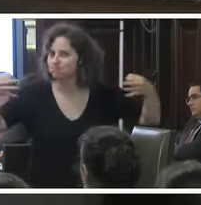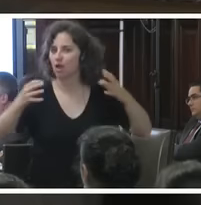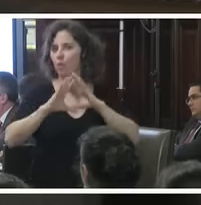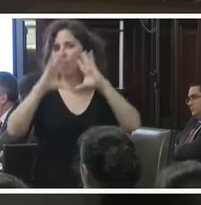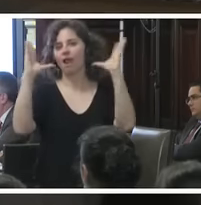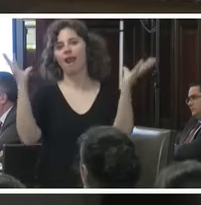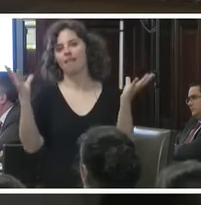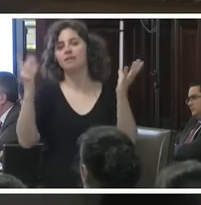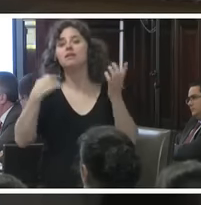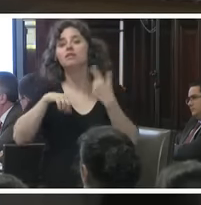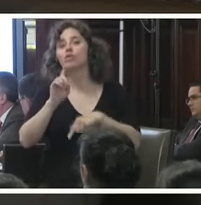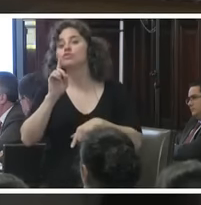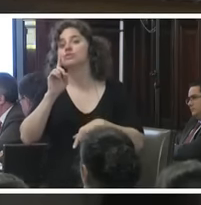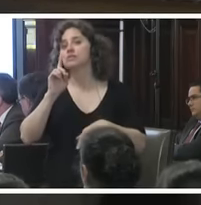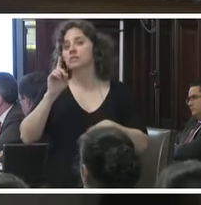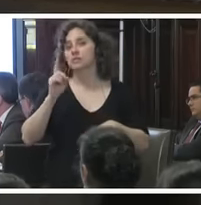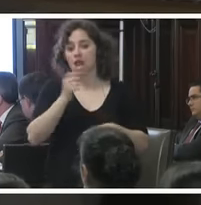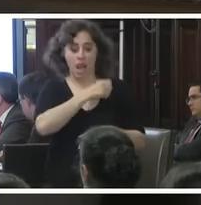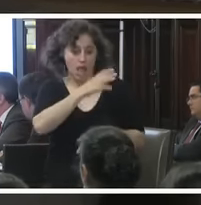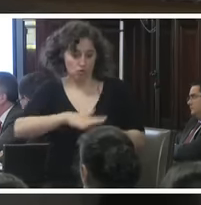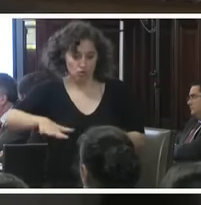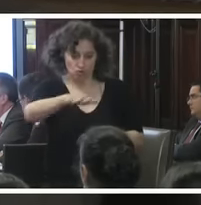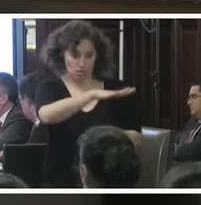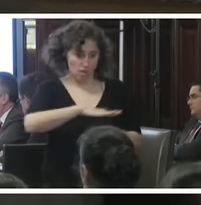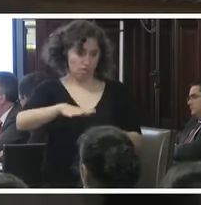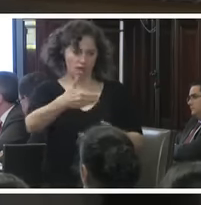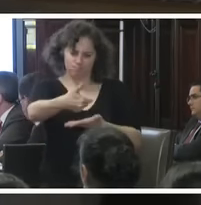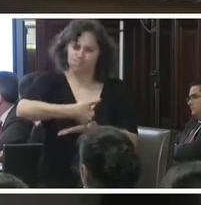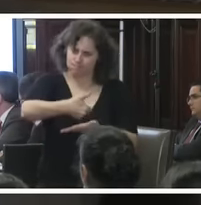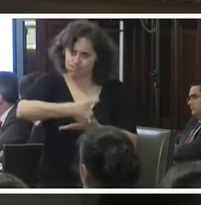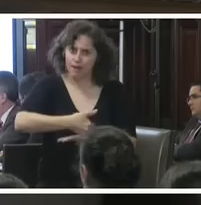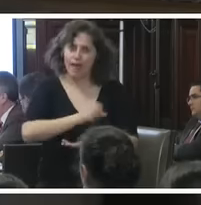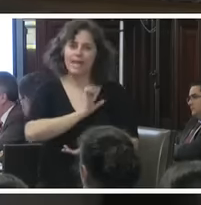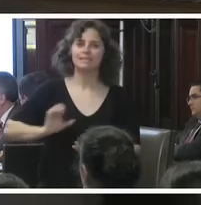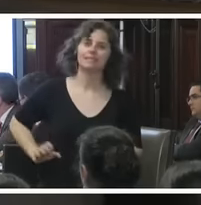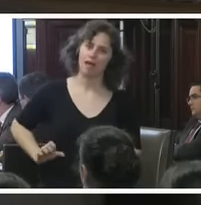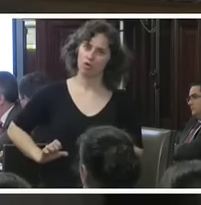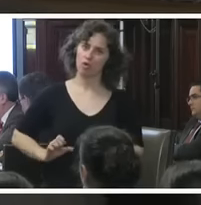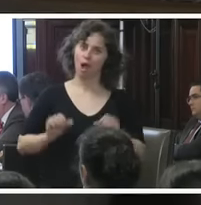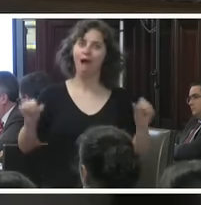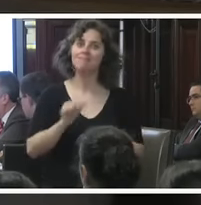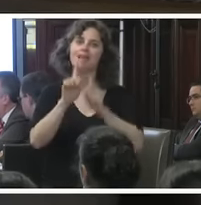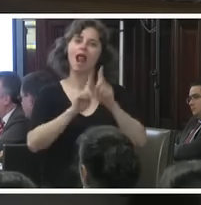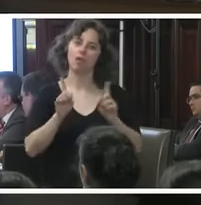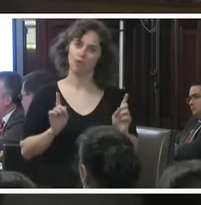que la sociedad exige al Estado tomar medidas. Eso es todo.